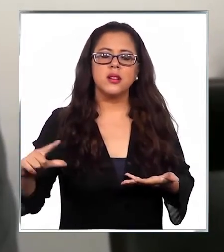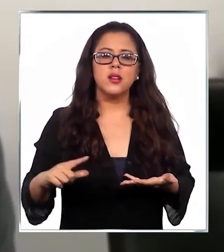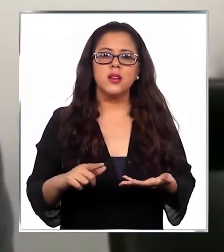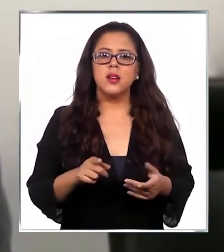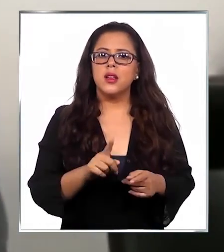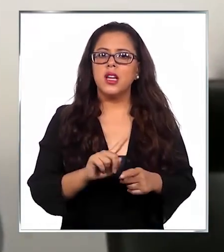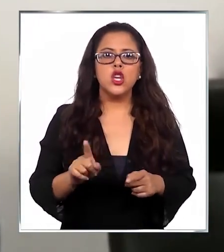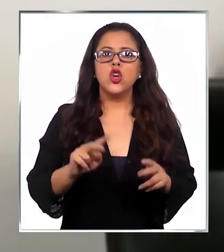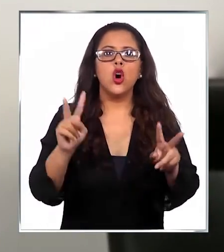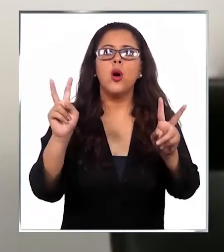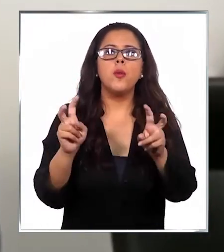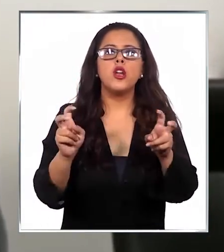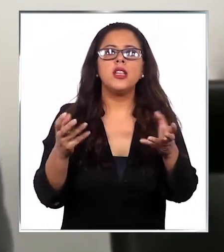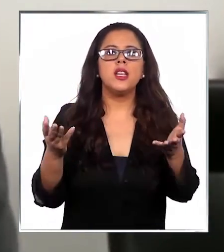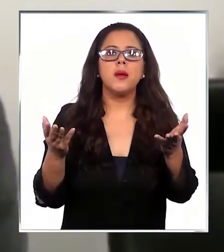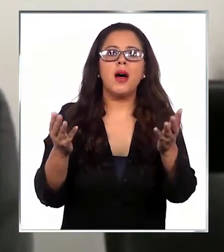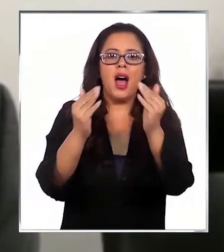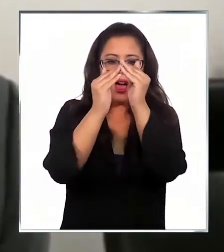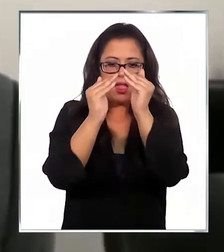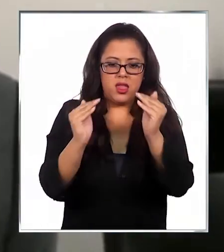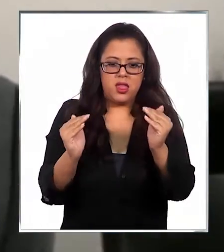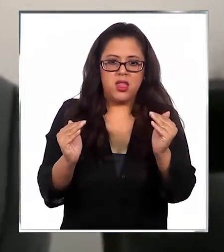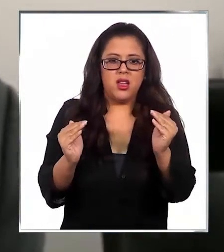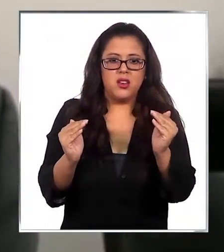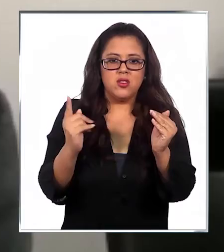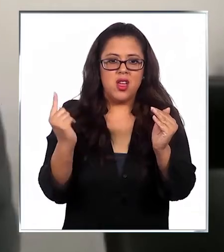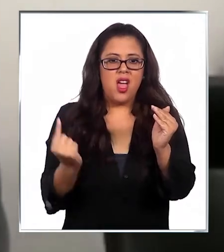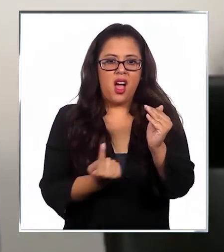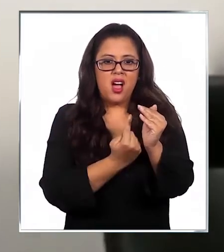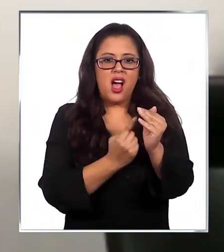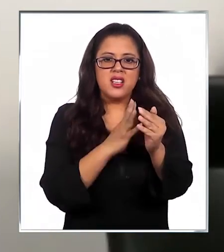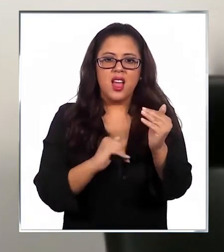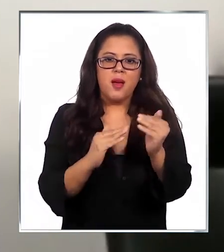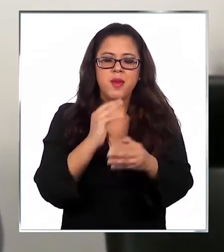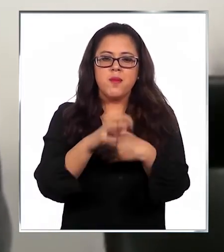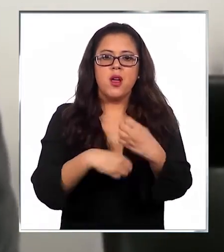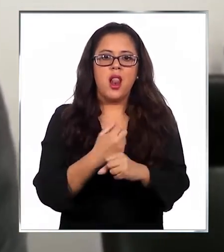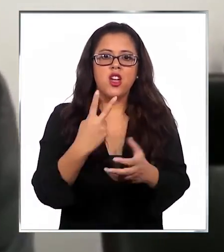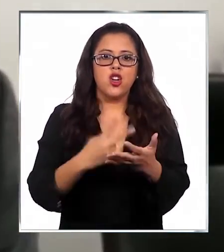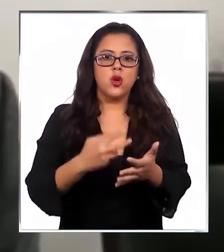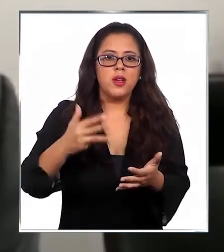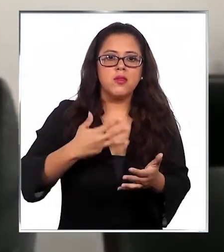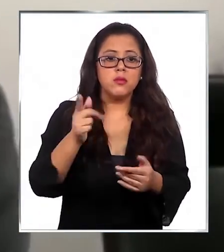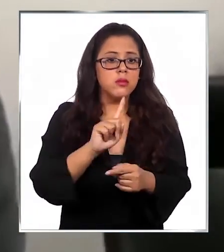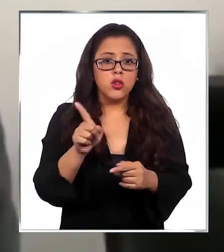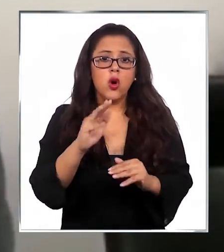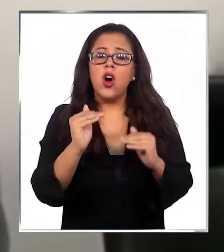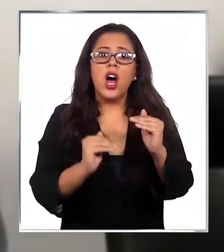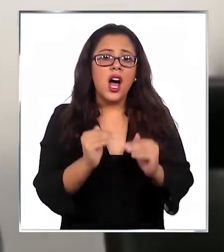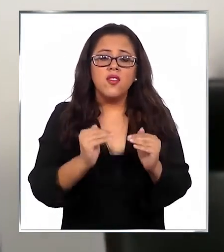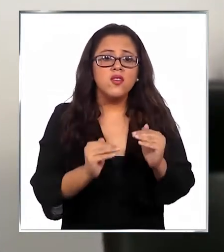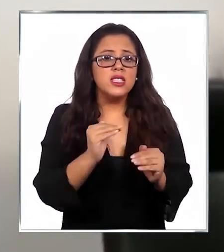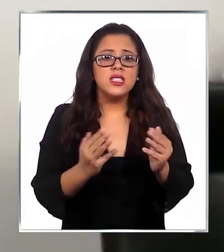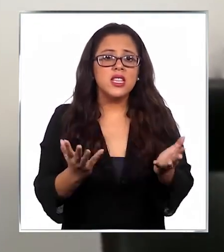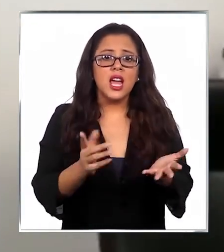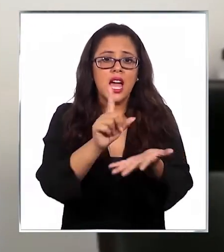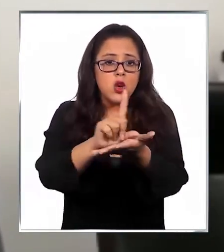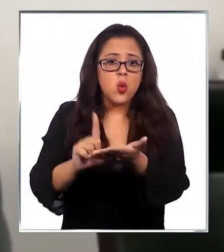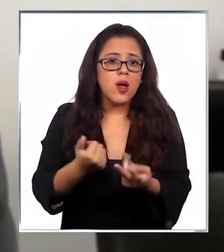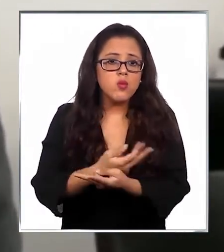ya no intramuros como sucedía en el año 2019, sino en bienes nacionales de